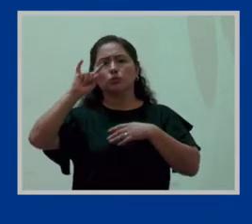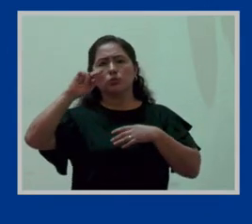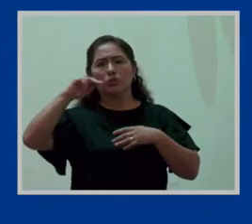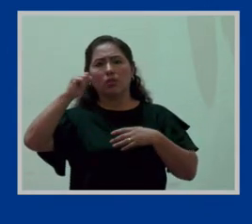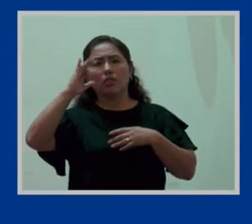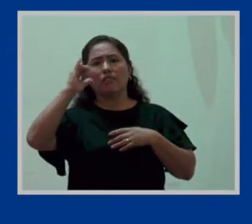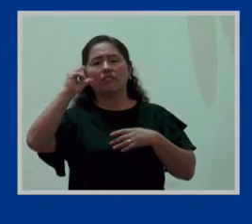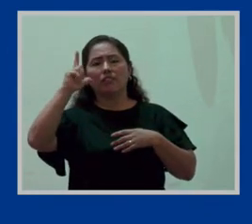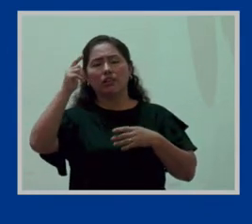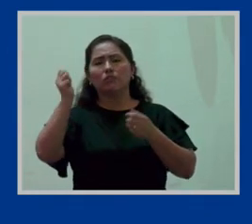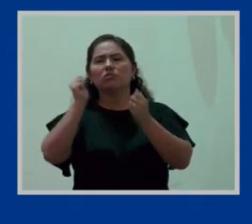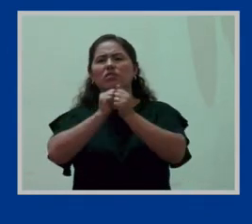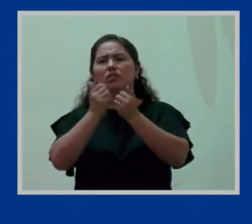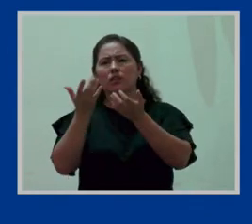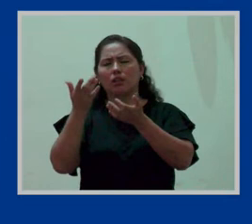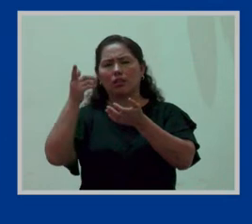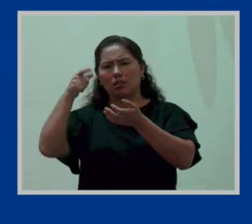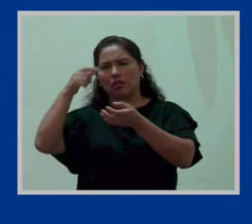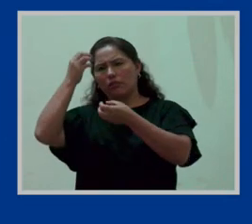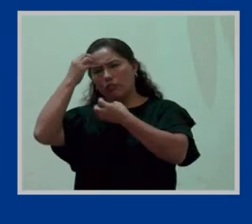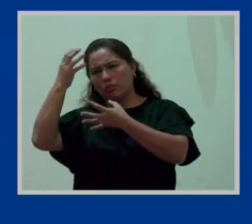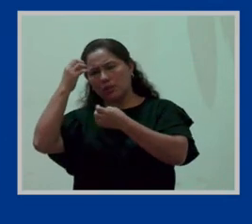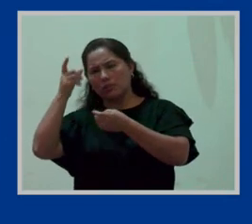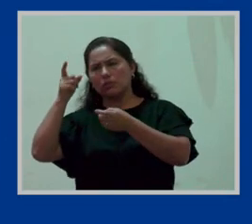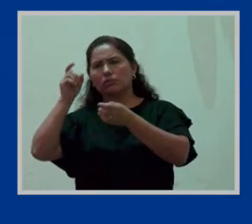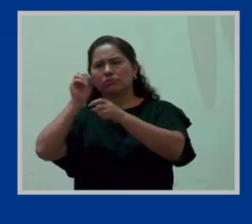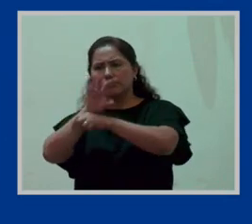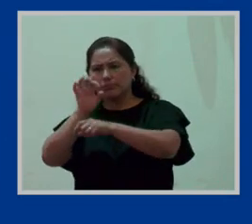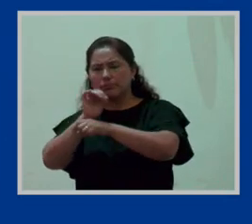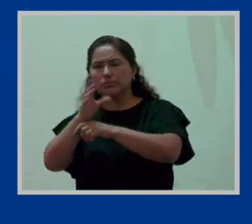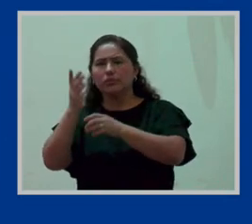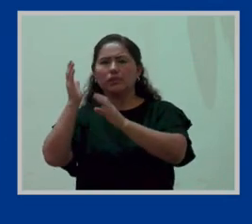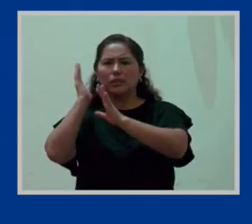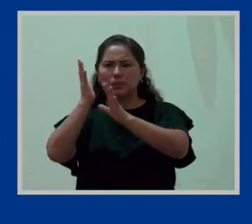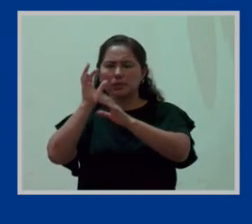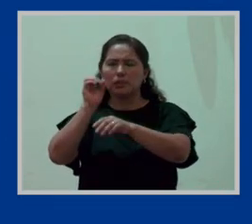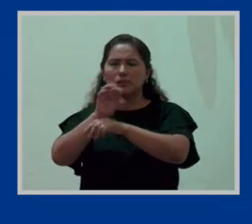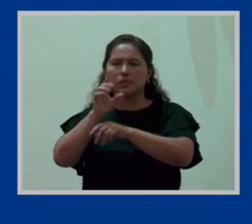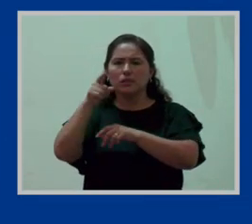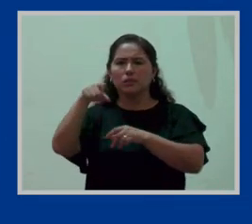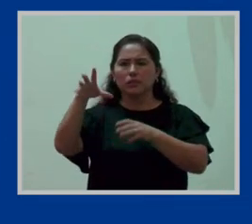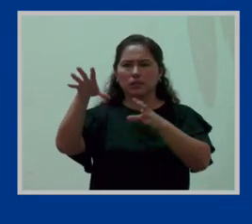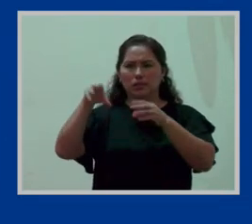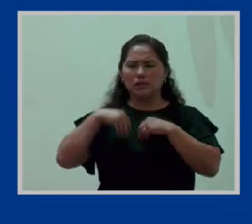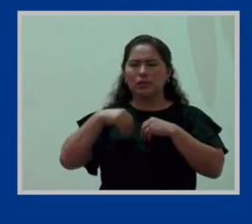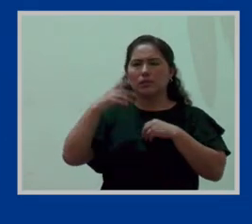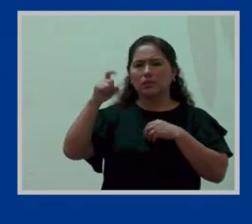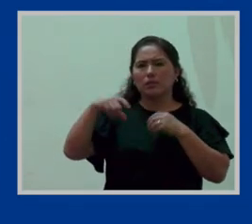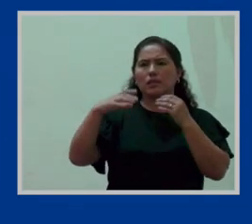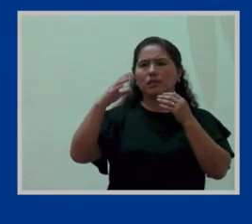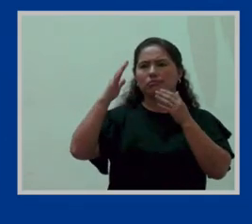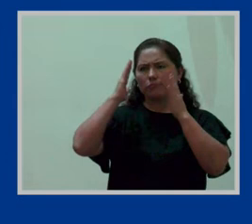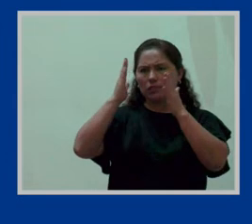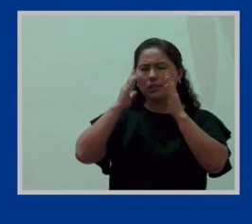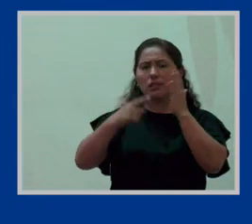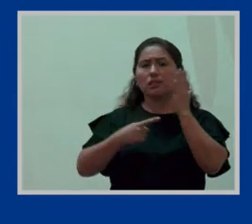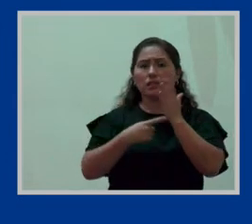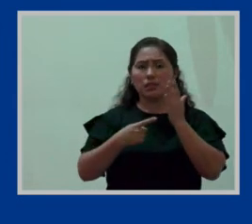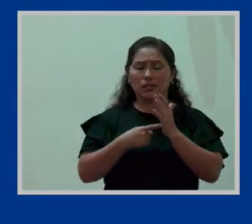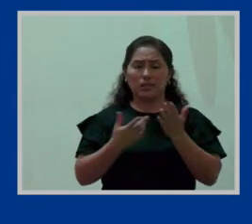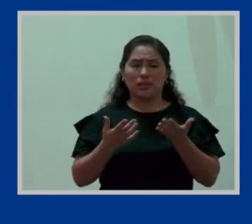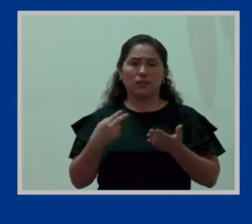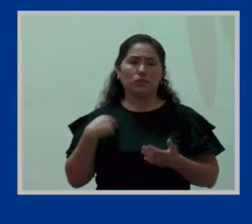De información, de orientación, de capacitación y asistencia técnica. Es por eso que nosotros estamos